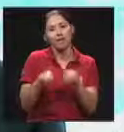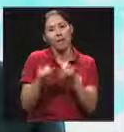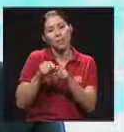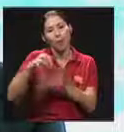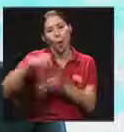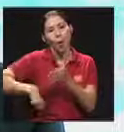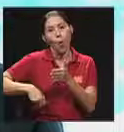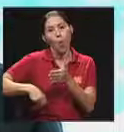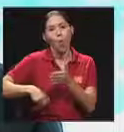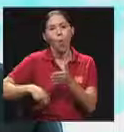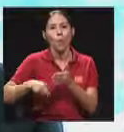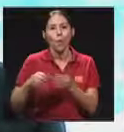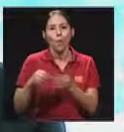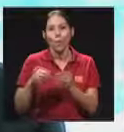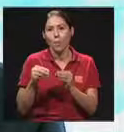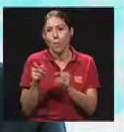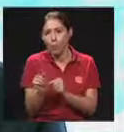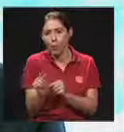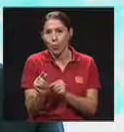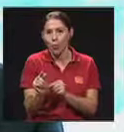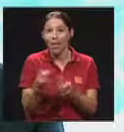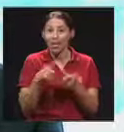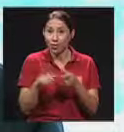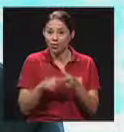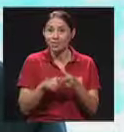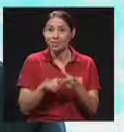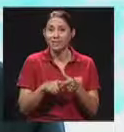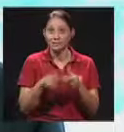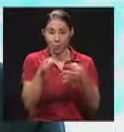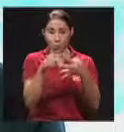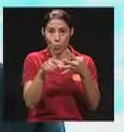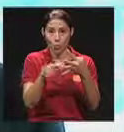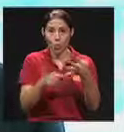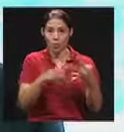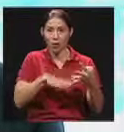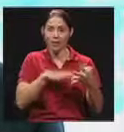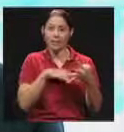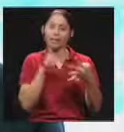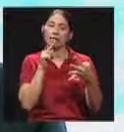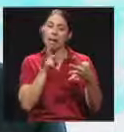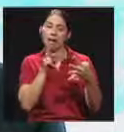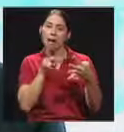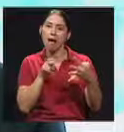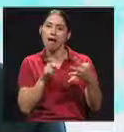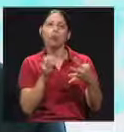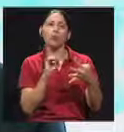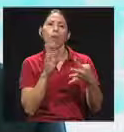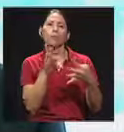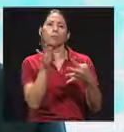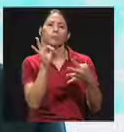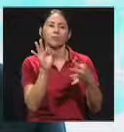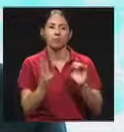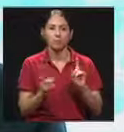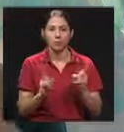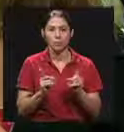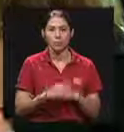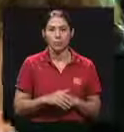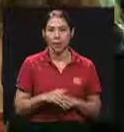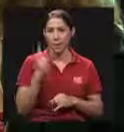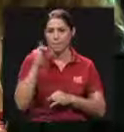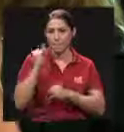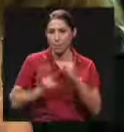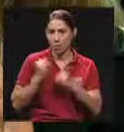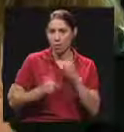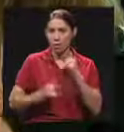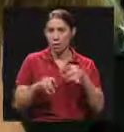cobre la menor comisión. Esa combinación de esos cuatro elementos son los que hacen que me lleven a mí a elegir cuál operadora pertenecer. Para